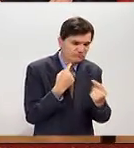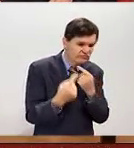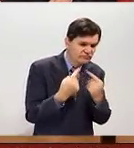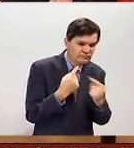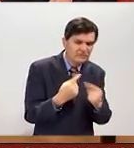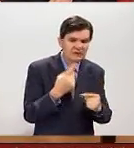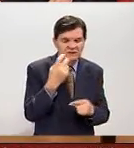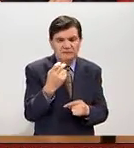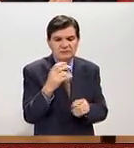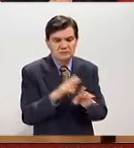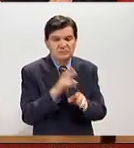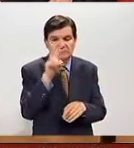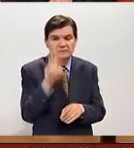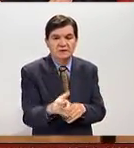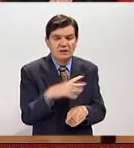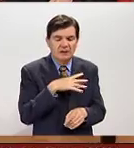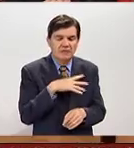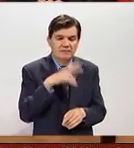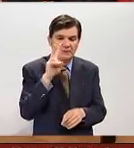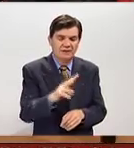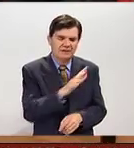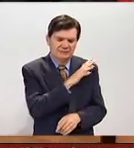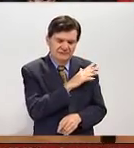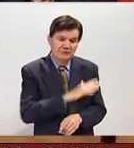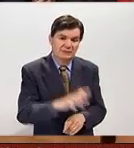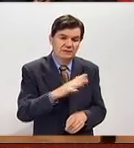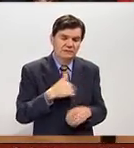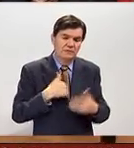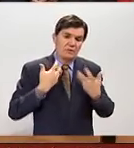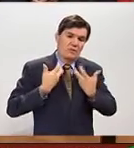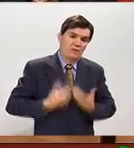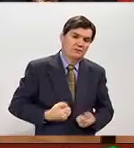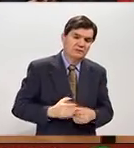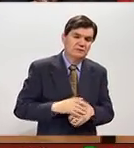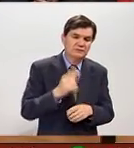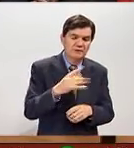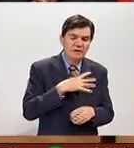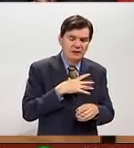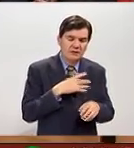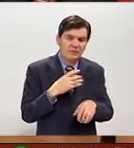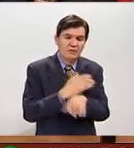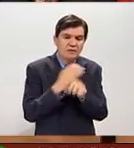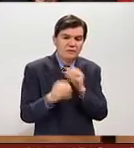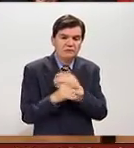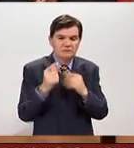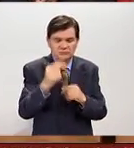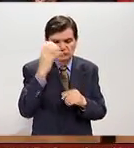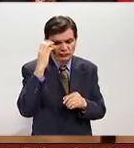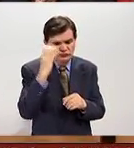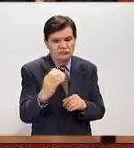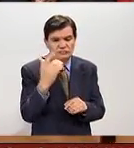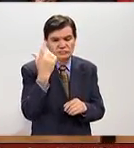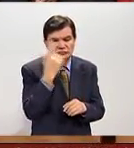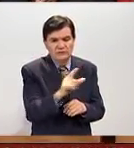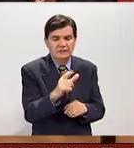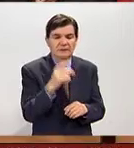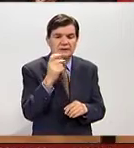la verdad que es un impacto fuerte, porque son eventos muy drásticos,